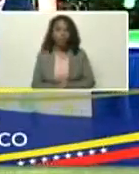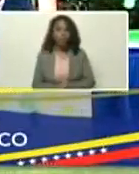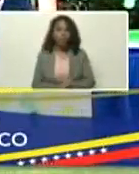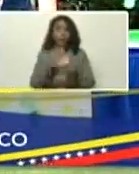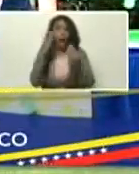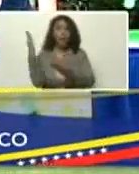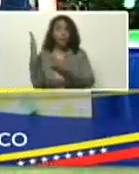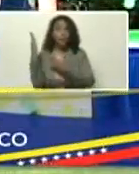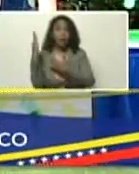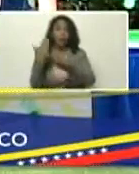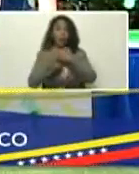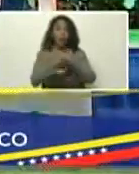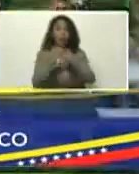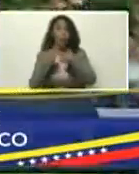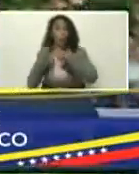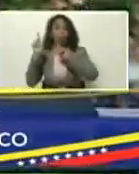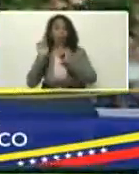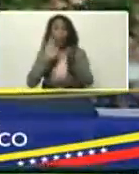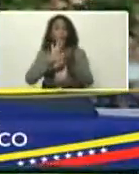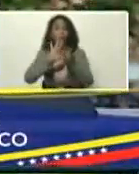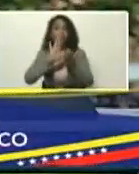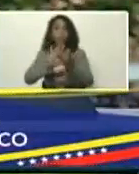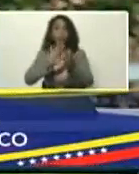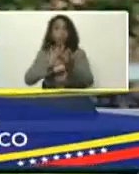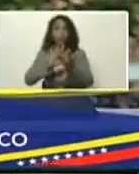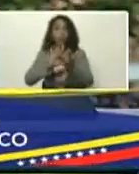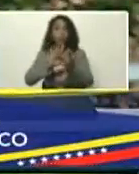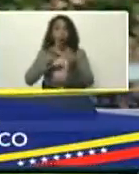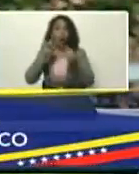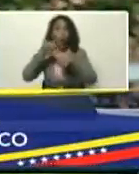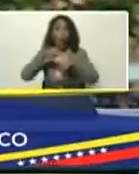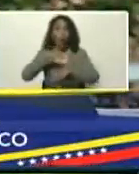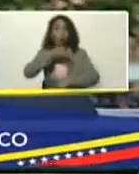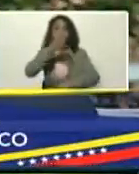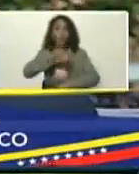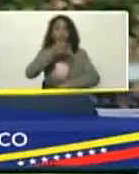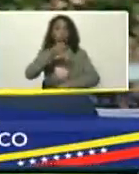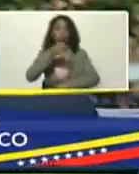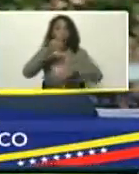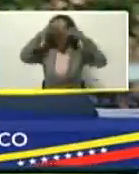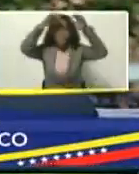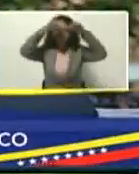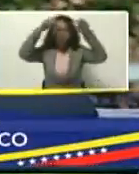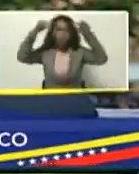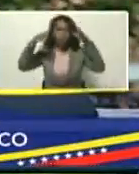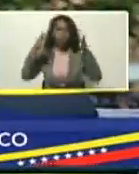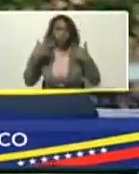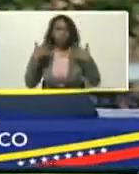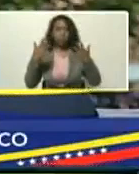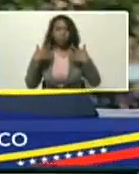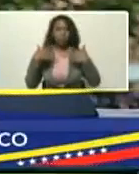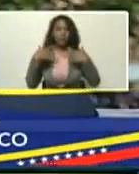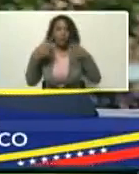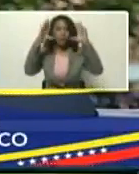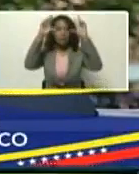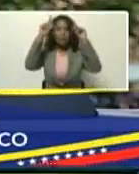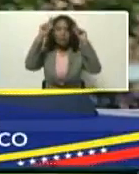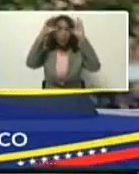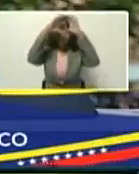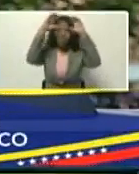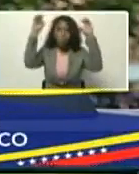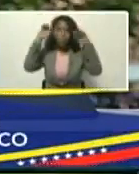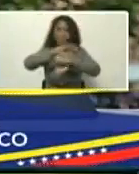así, nos vamos a ir a otro pase, en esta tardecita, nublada, y calurosa, vámonos,